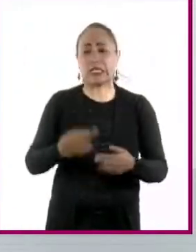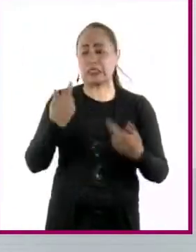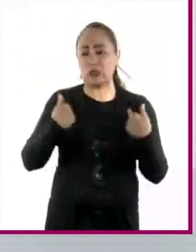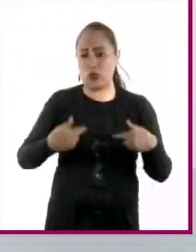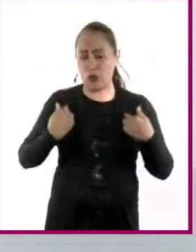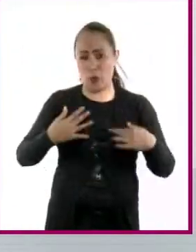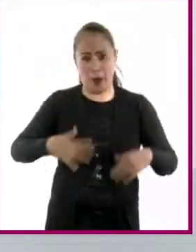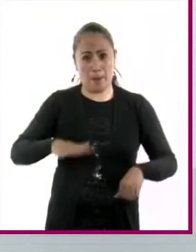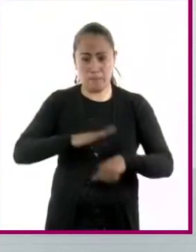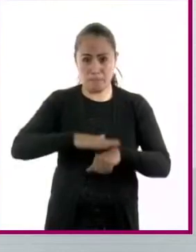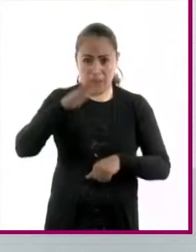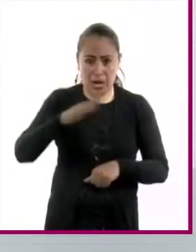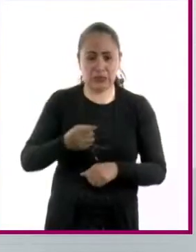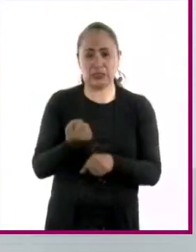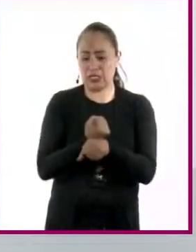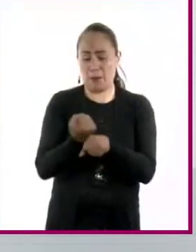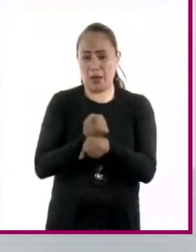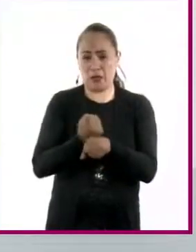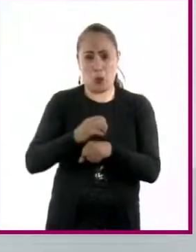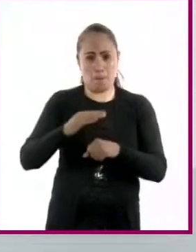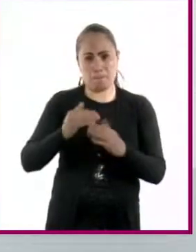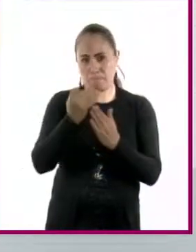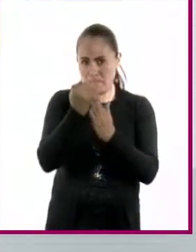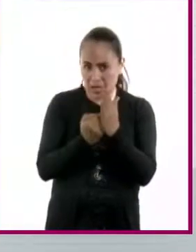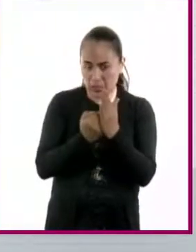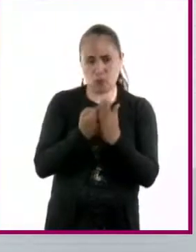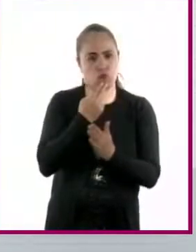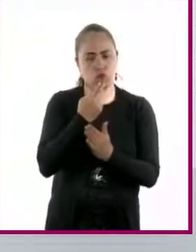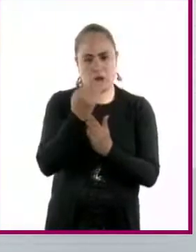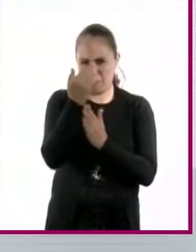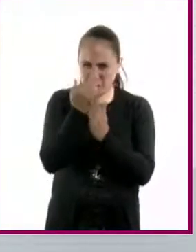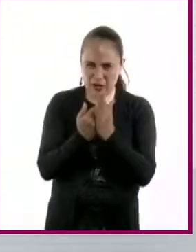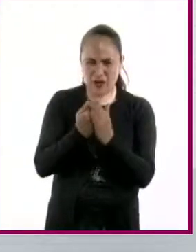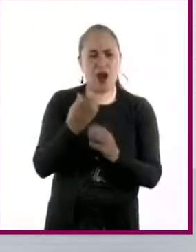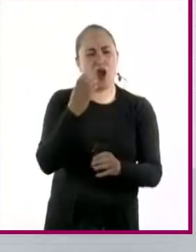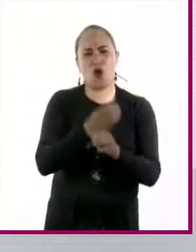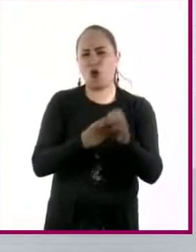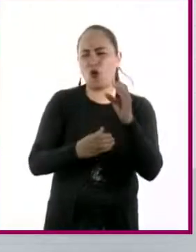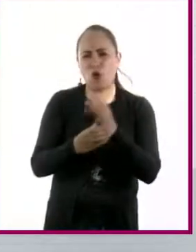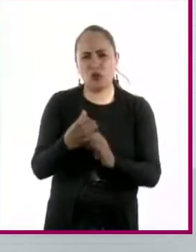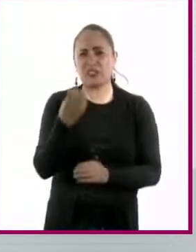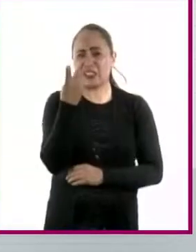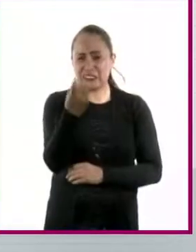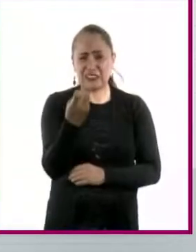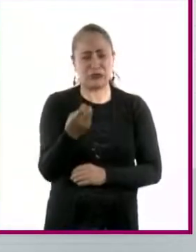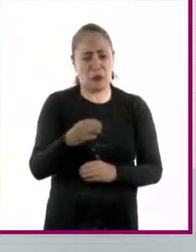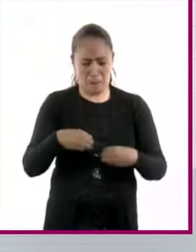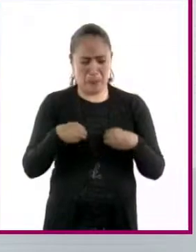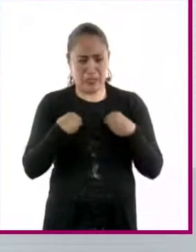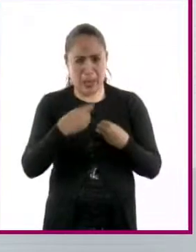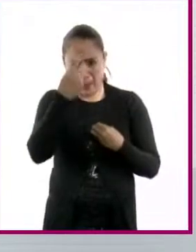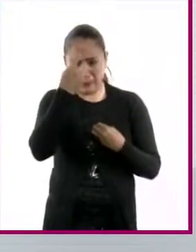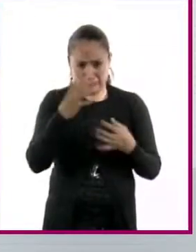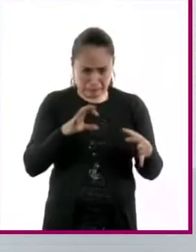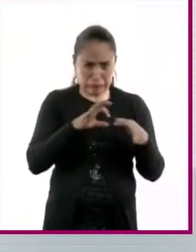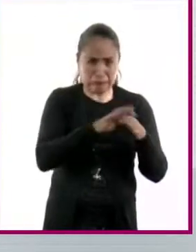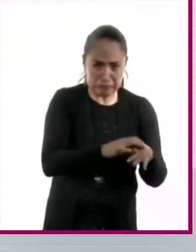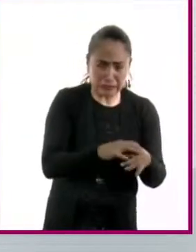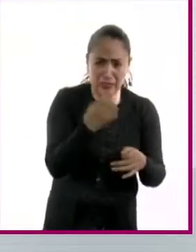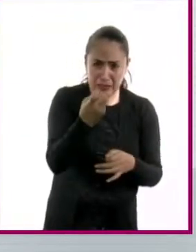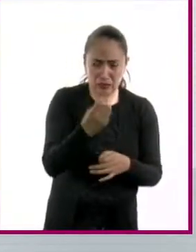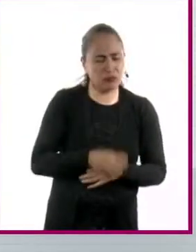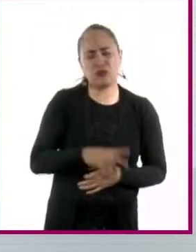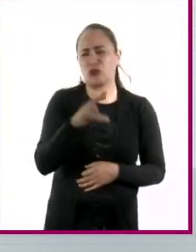mucho menos zapatos, muchas menos cosas que realmente tu vida no depende de eso. Tu vida depende de poder